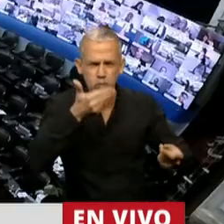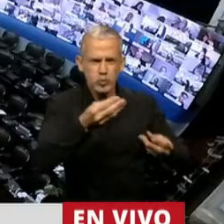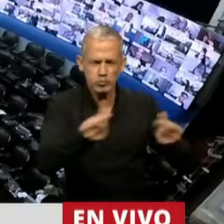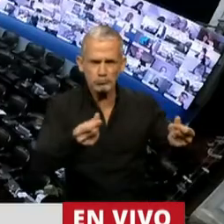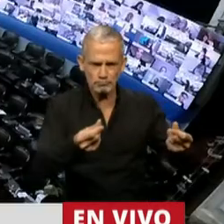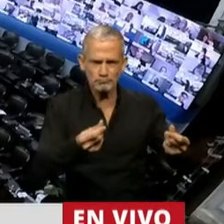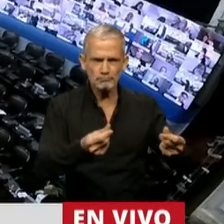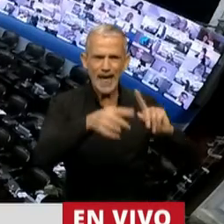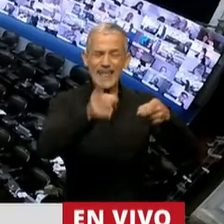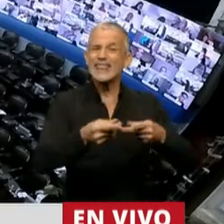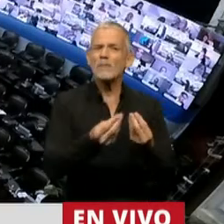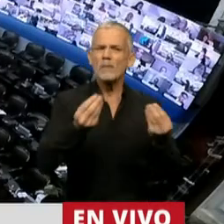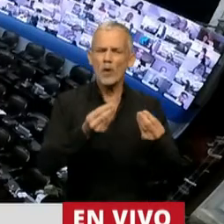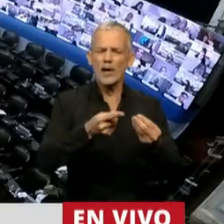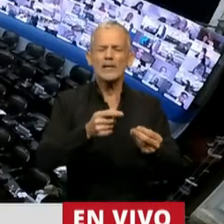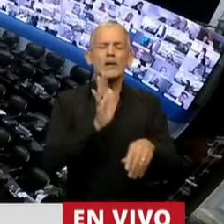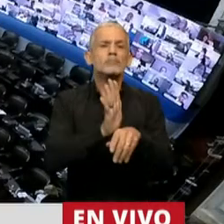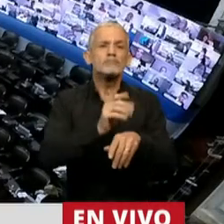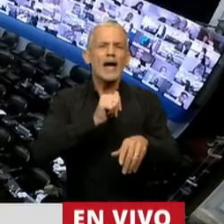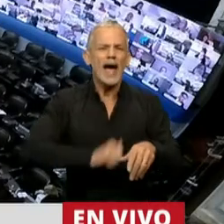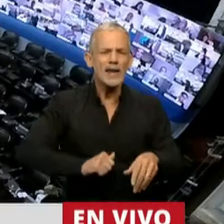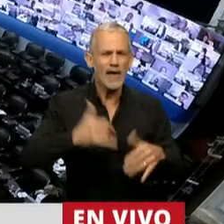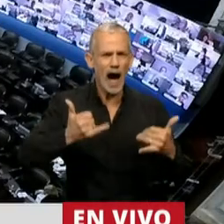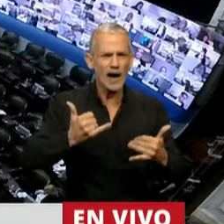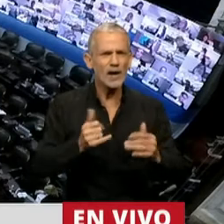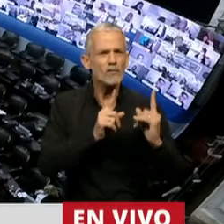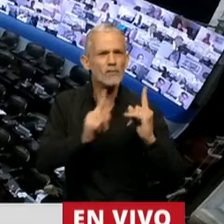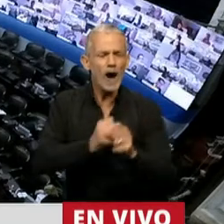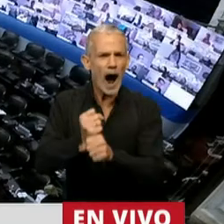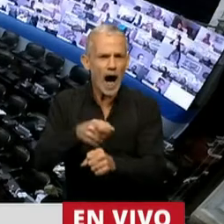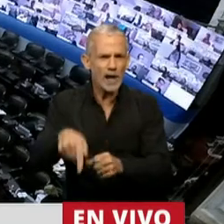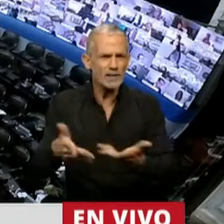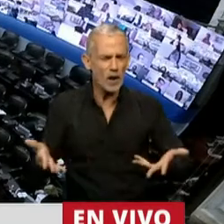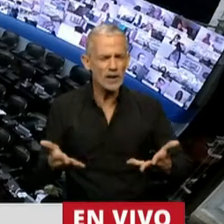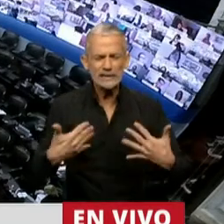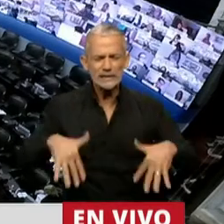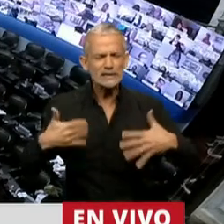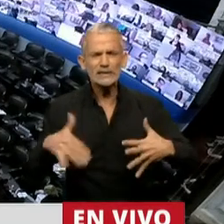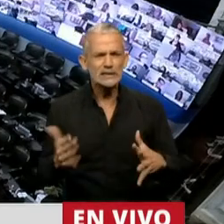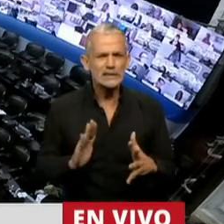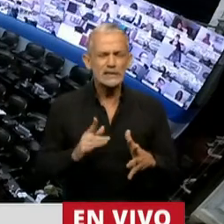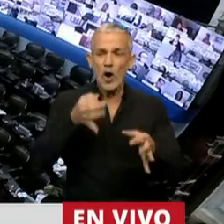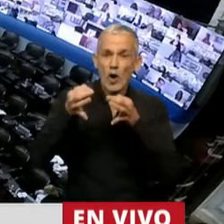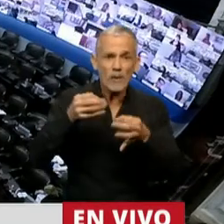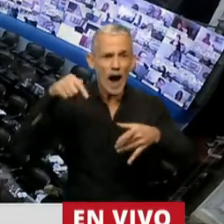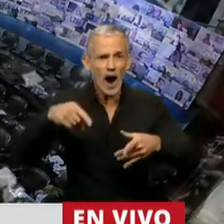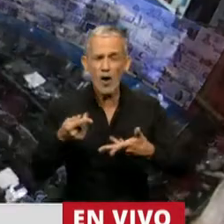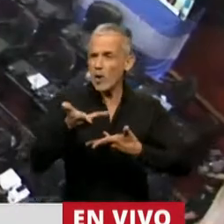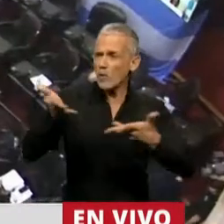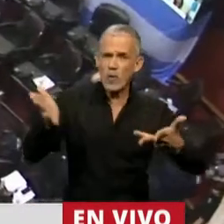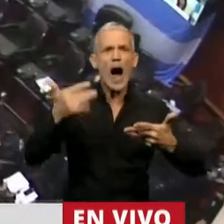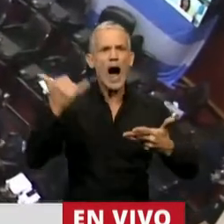sino porque esa herida que nos lastima todavía significa mucho en nuestra conversación pública.